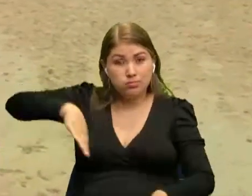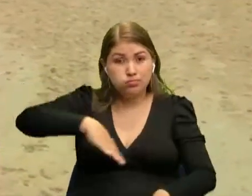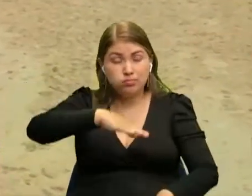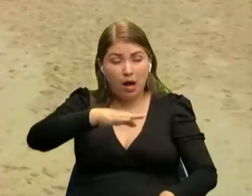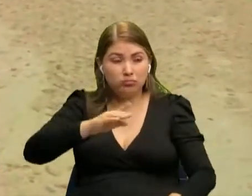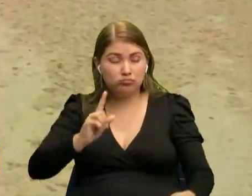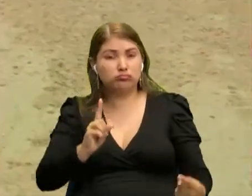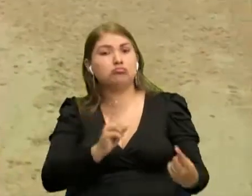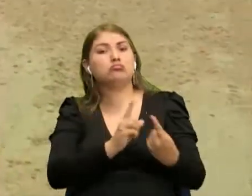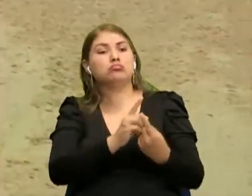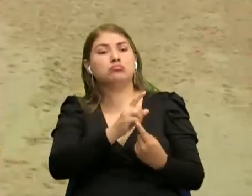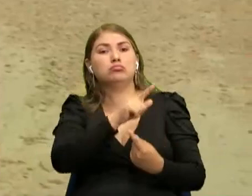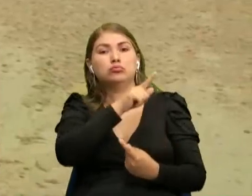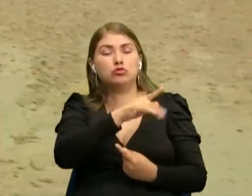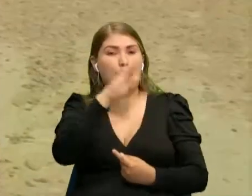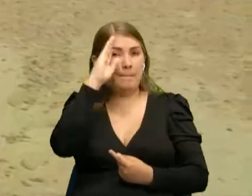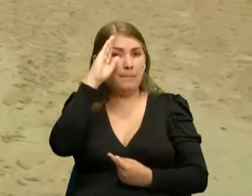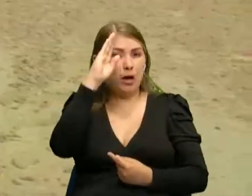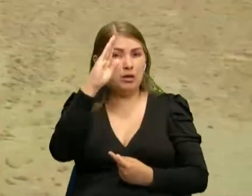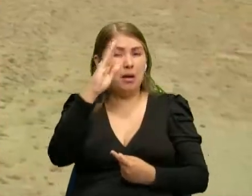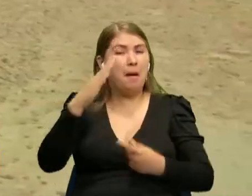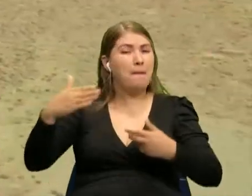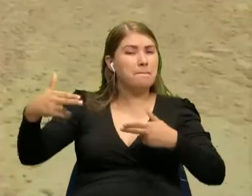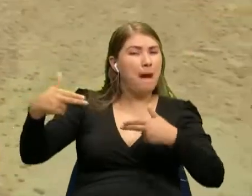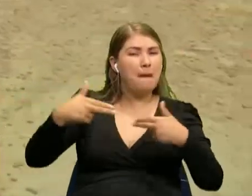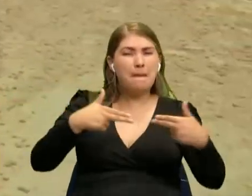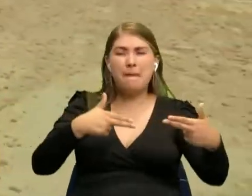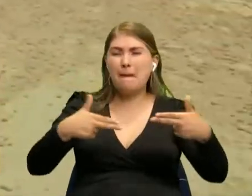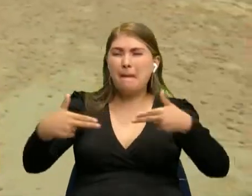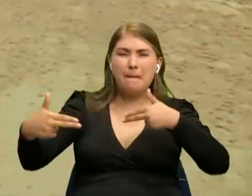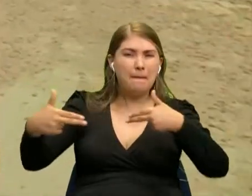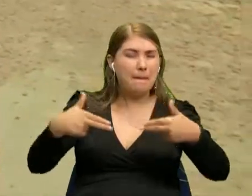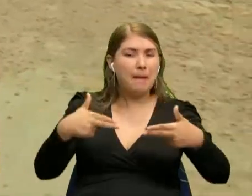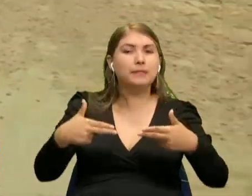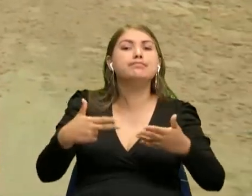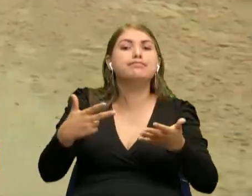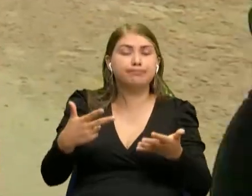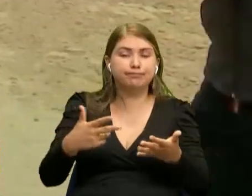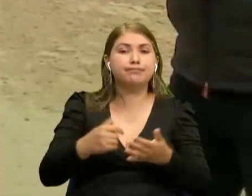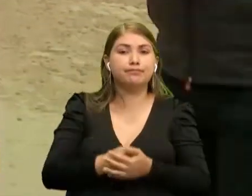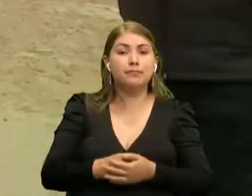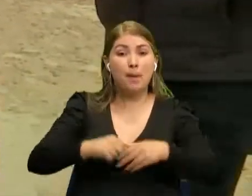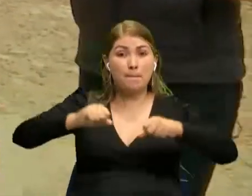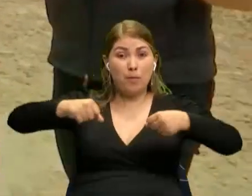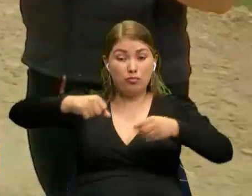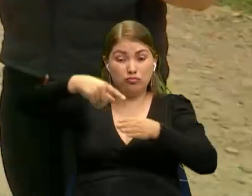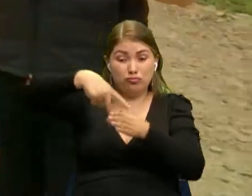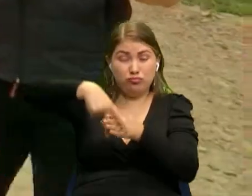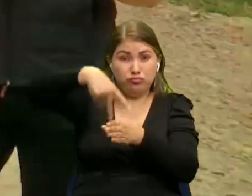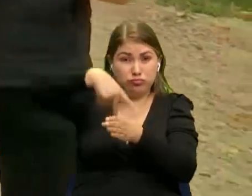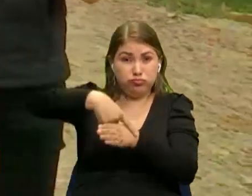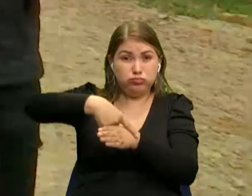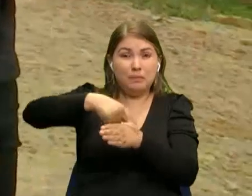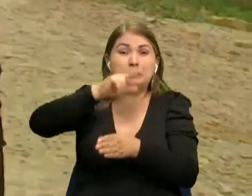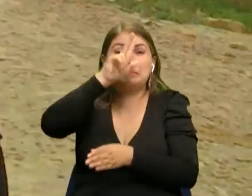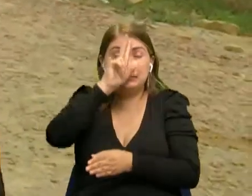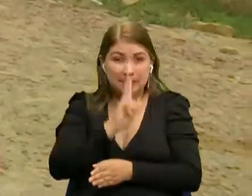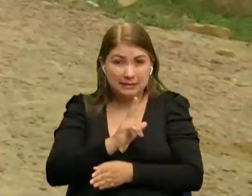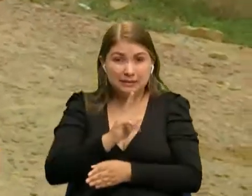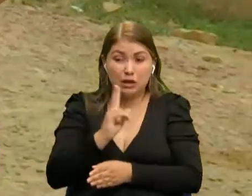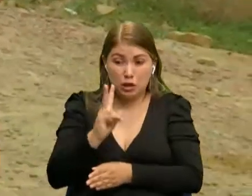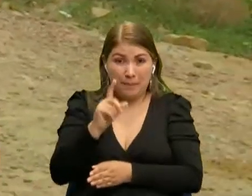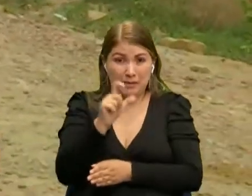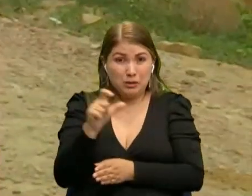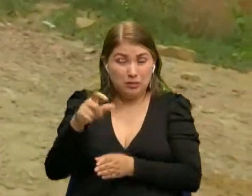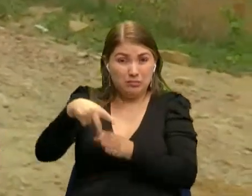donde se encuentran con la patrulla de la policía. Se presenta el intercambio de disparos y es que precisamente la motocicleta en la que se movilizaba, al parecer, estas